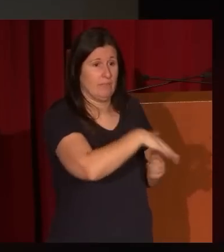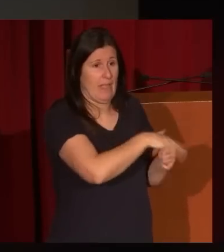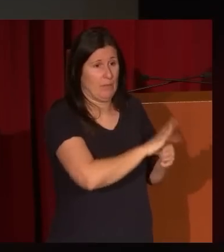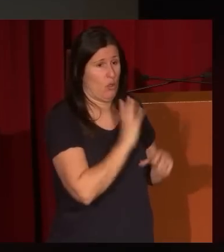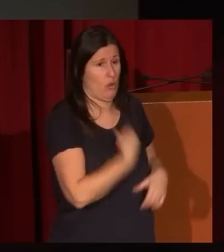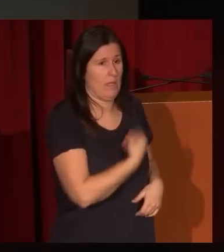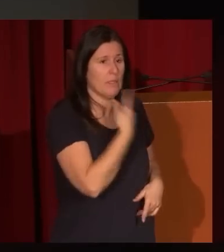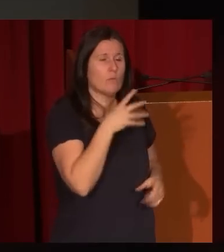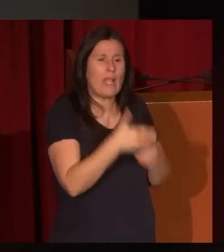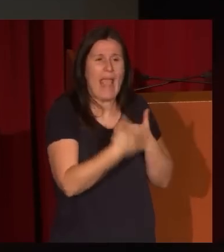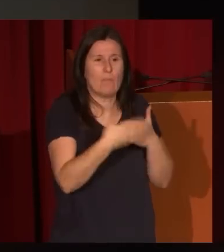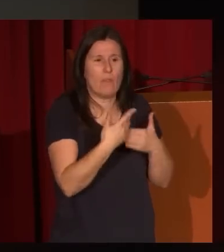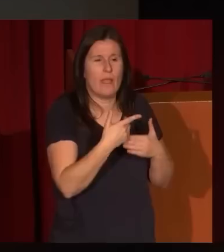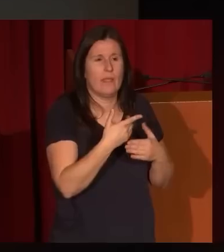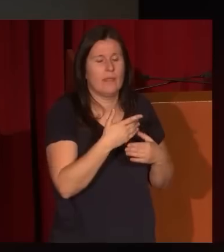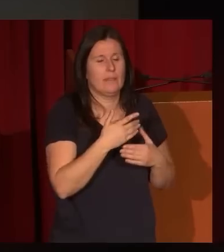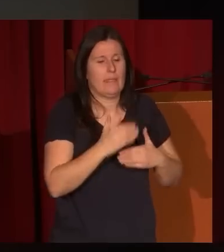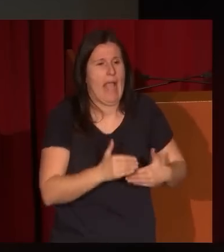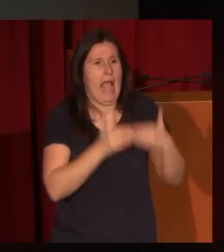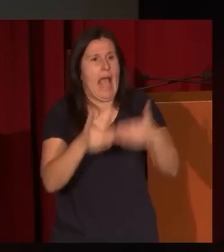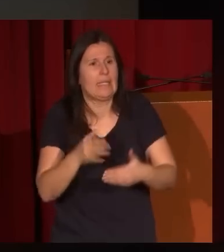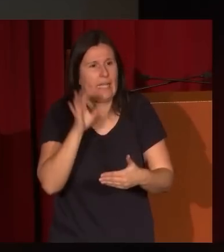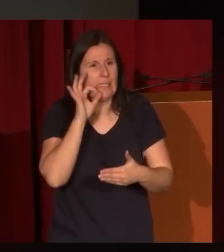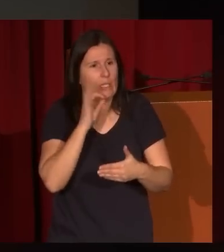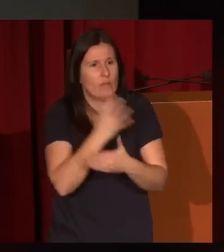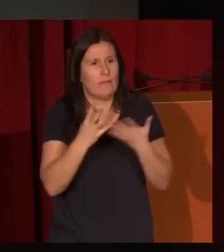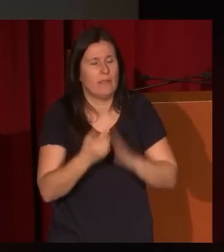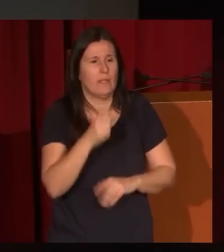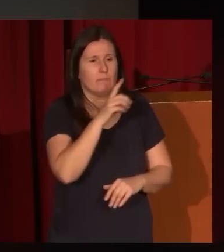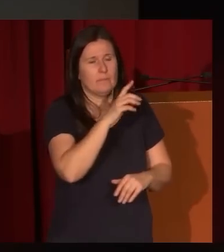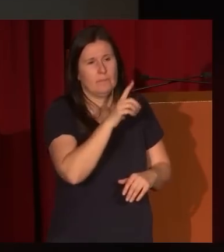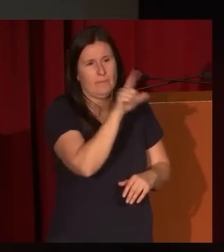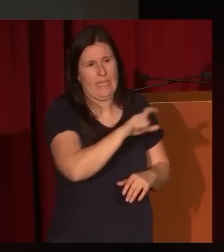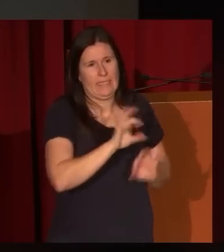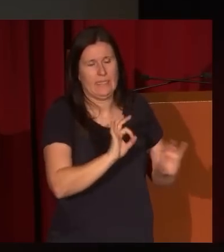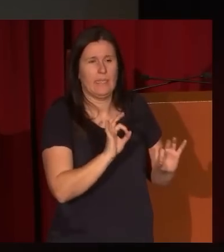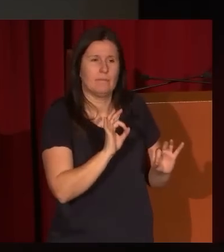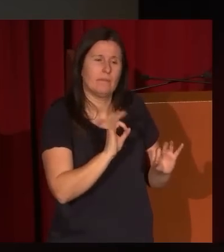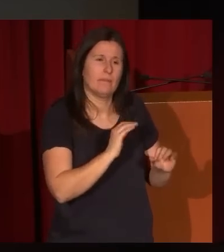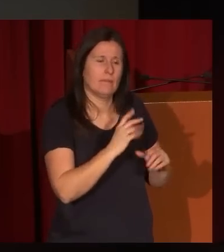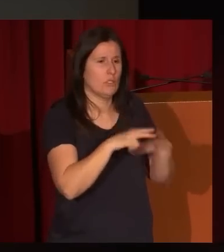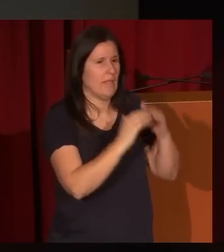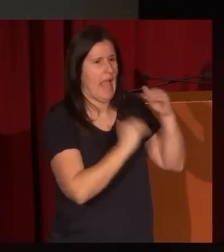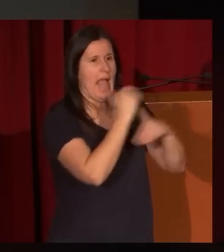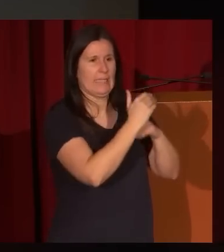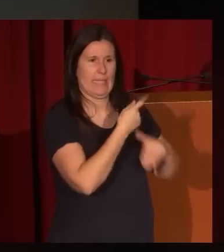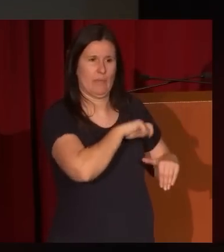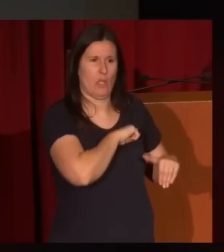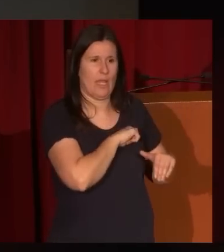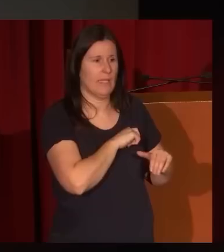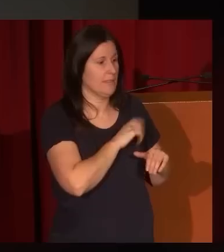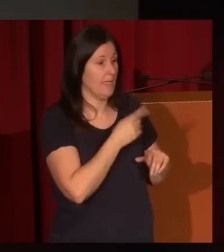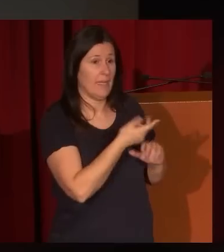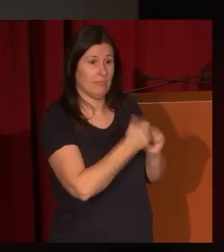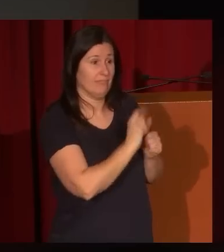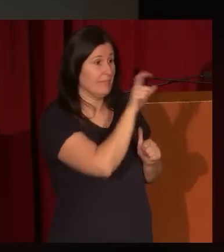transpola hasta finales del siglo XIX en que los niños de la alta sociedad española se retratan bien en pintura, como en este